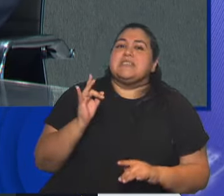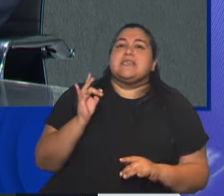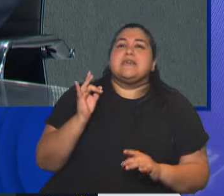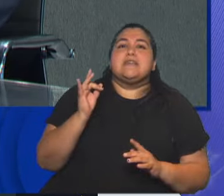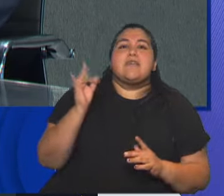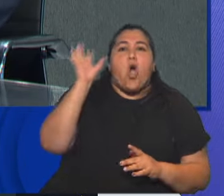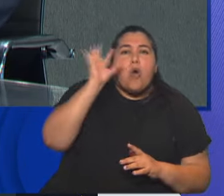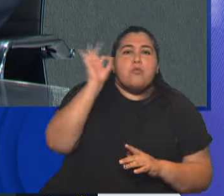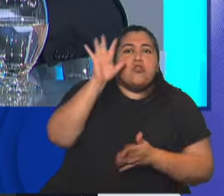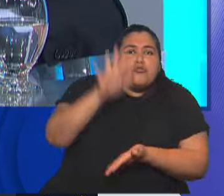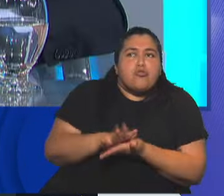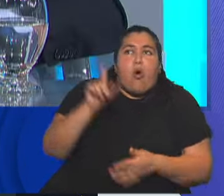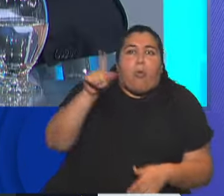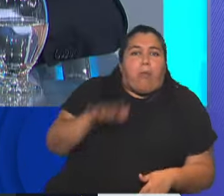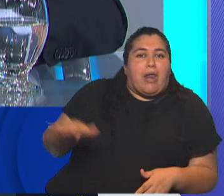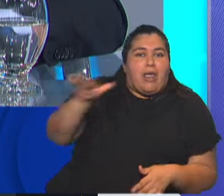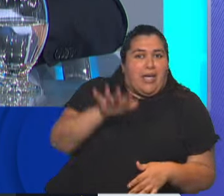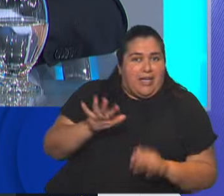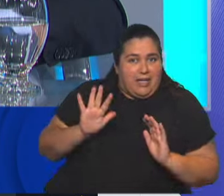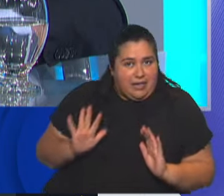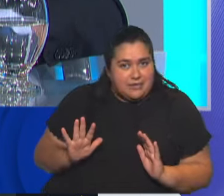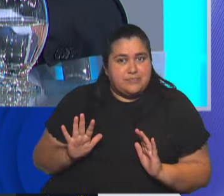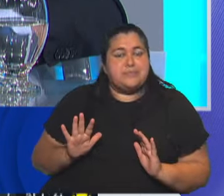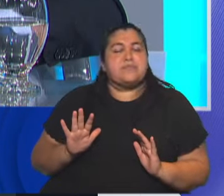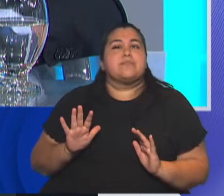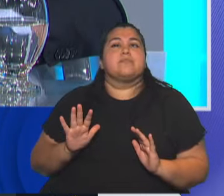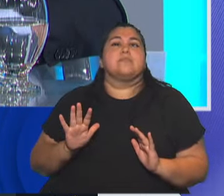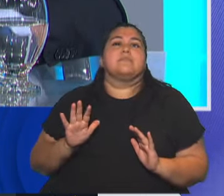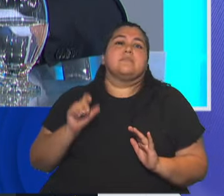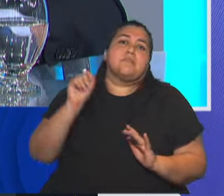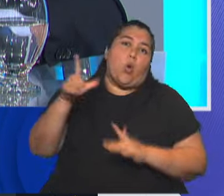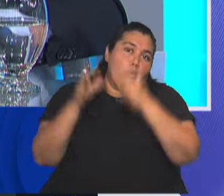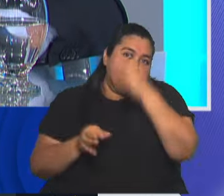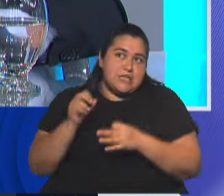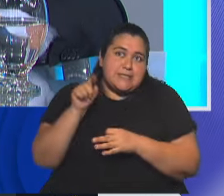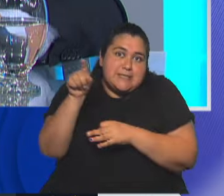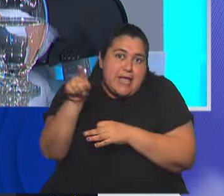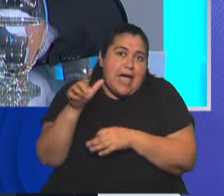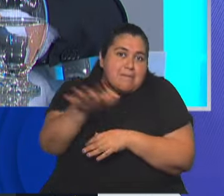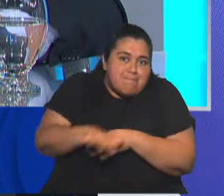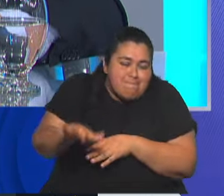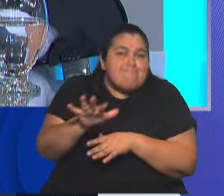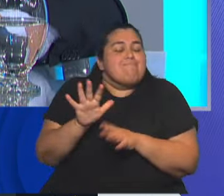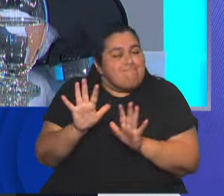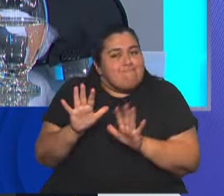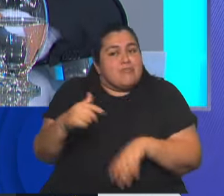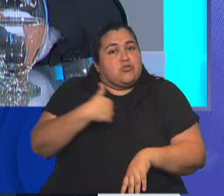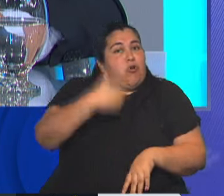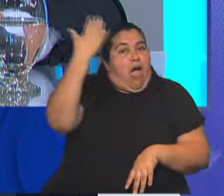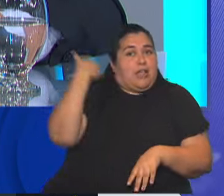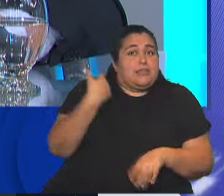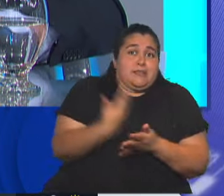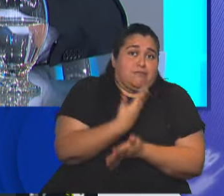y otros poderes. Yo fui víctima de robo